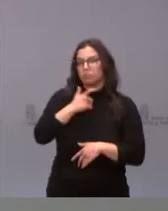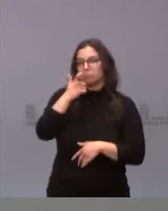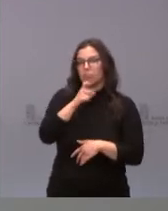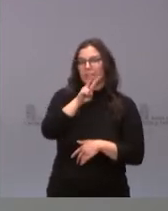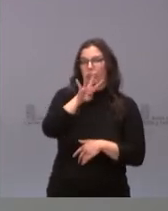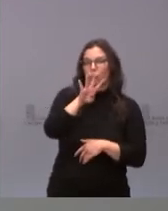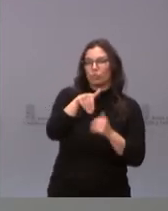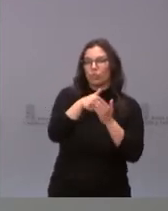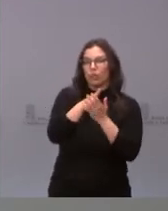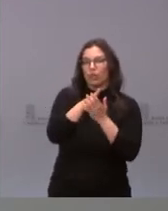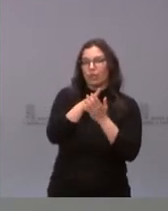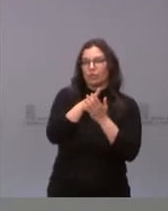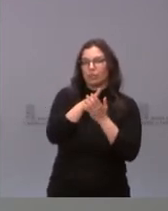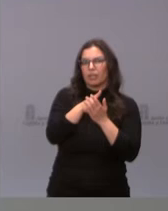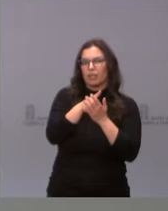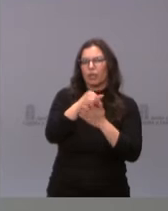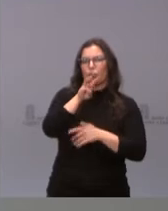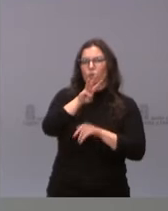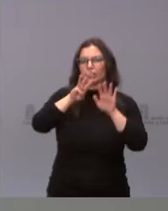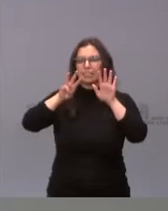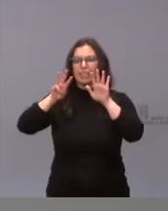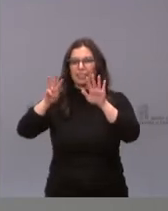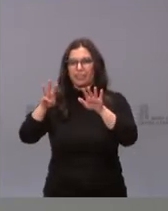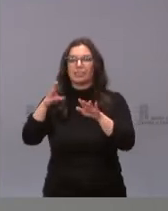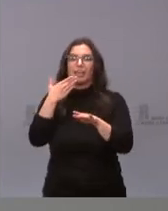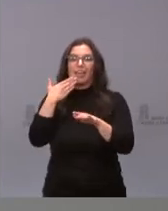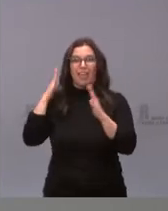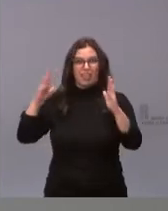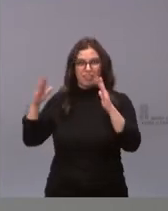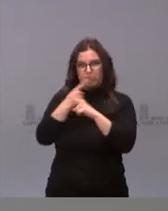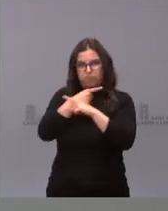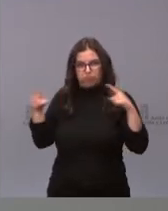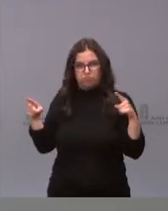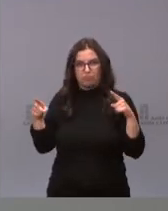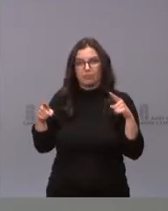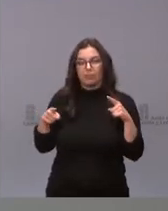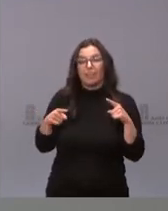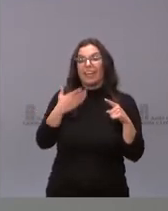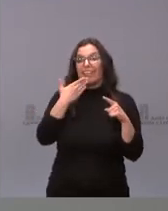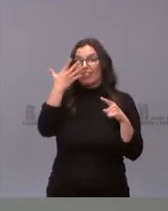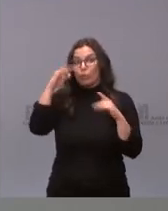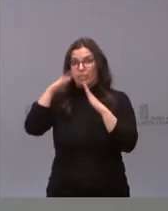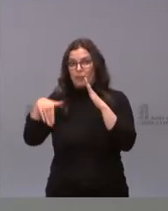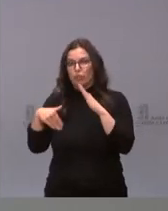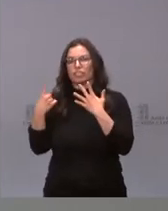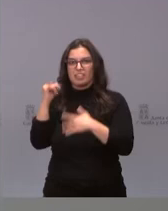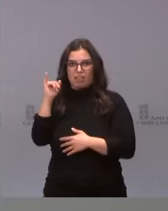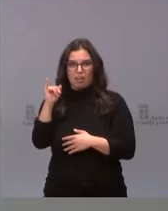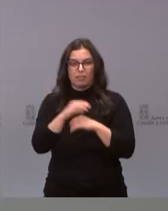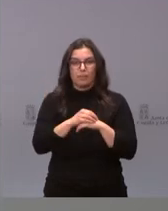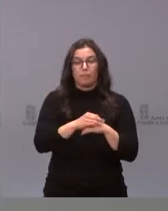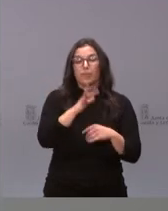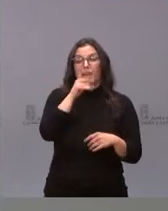y 83 años, con seis pacientes menores de 50 años. La estancia media ahora mismo de los